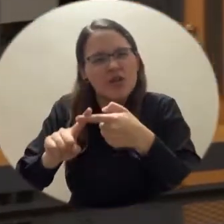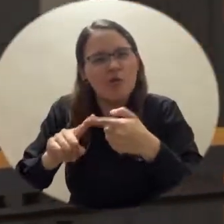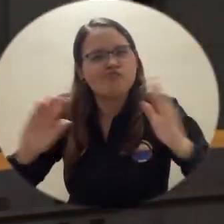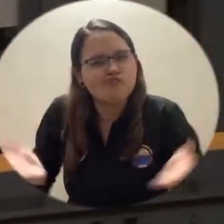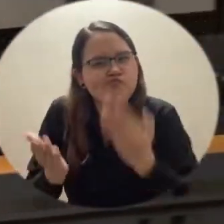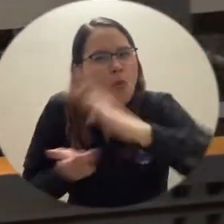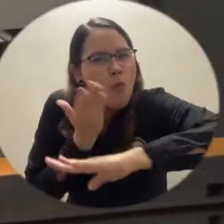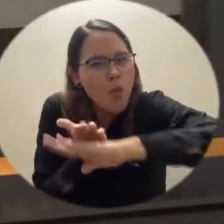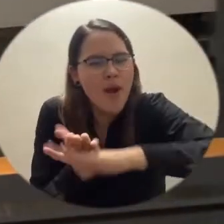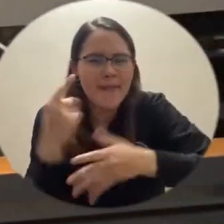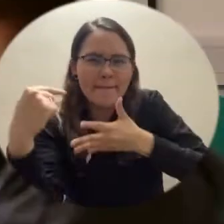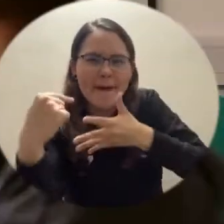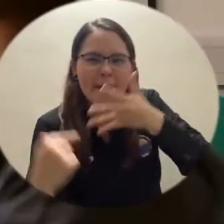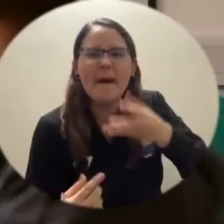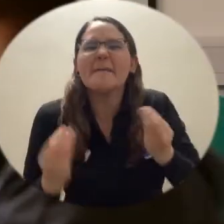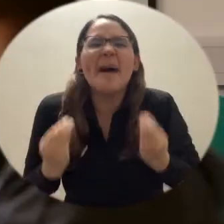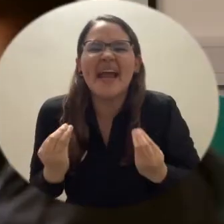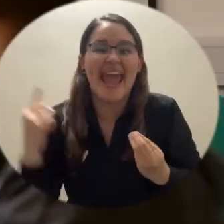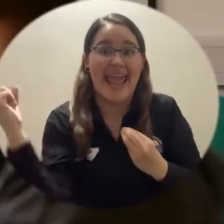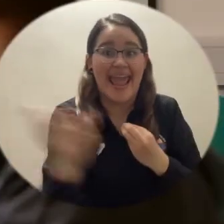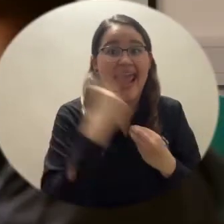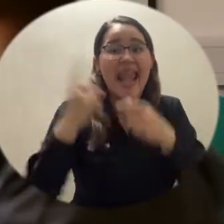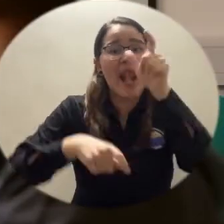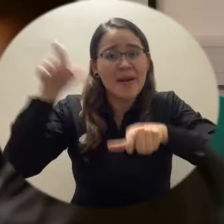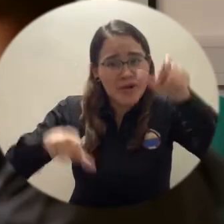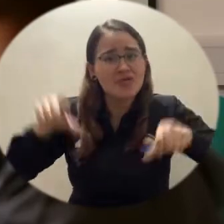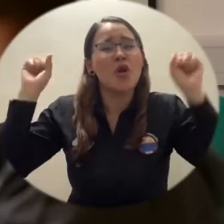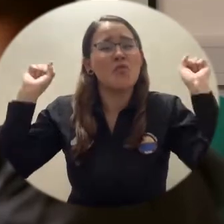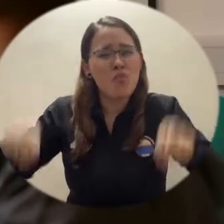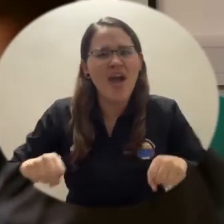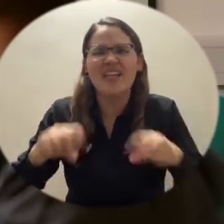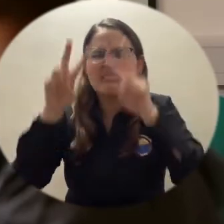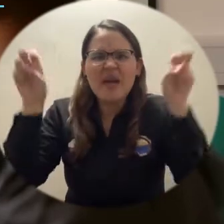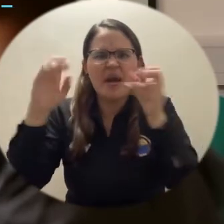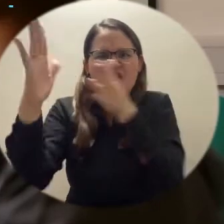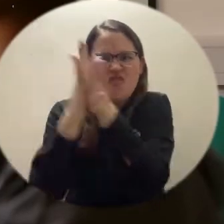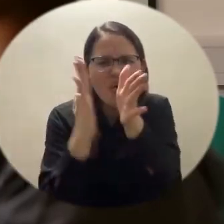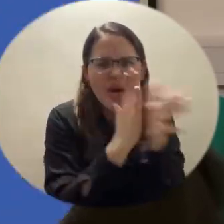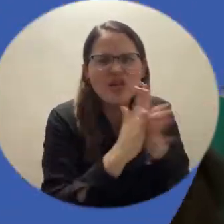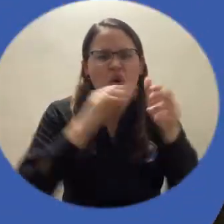ciudadanos la inclusión en la toma de decisiones y el acceso a la información pública.